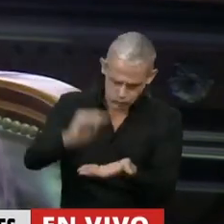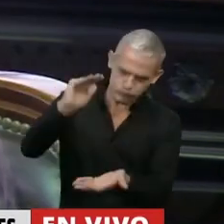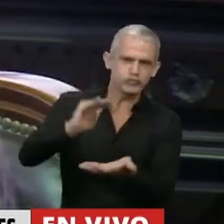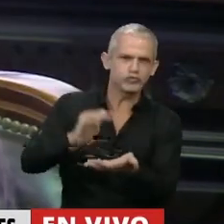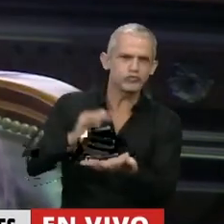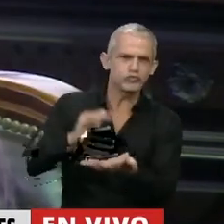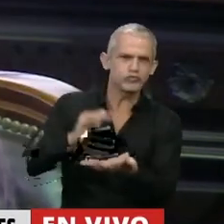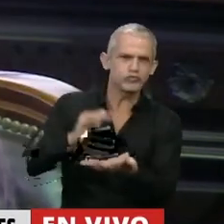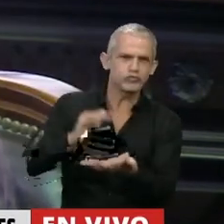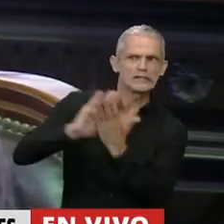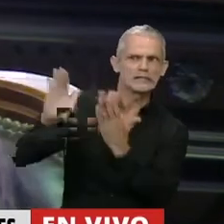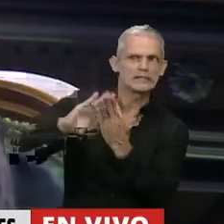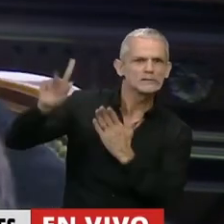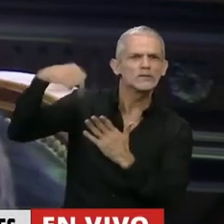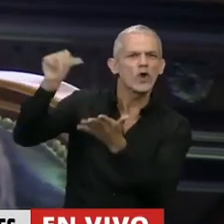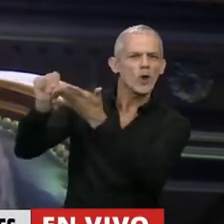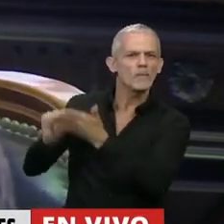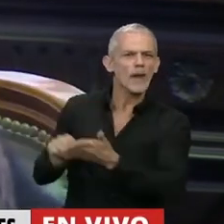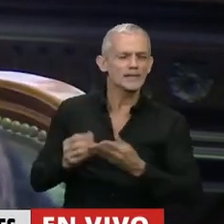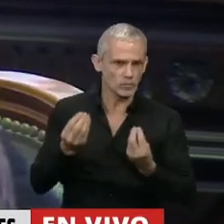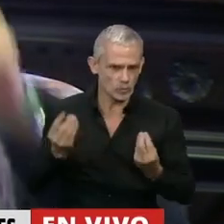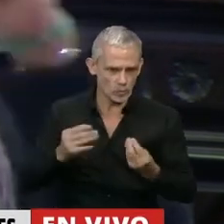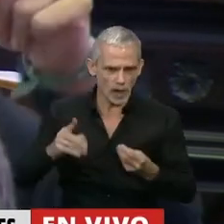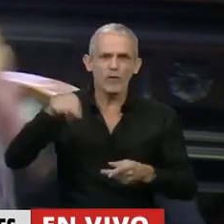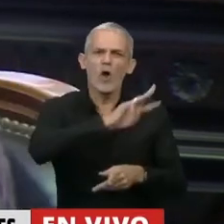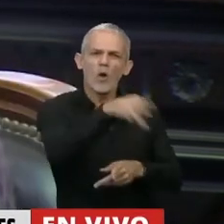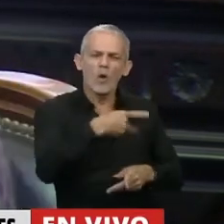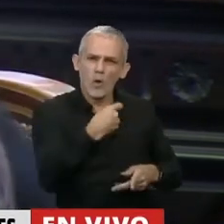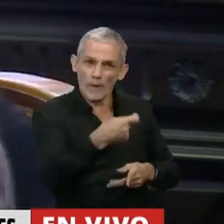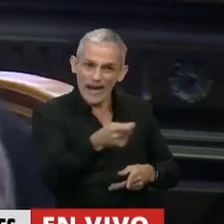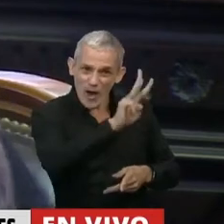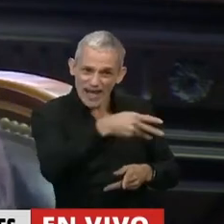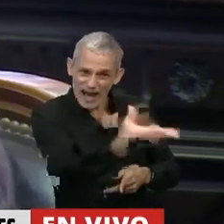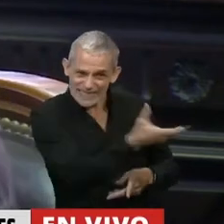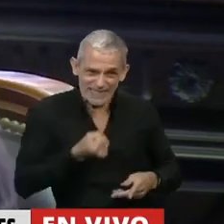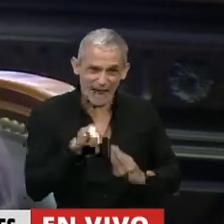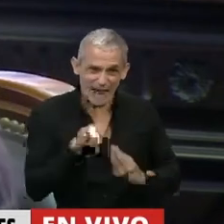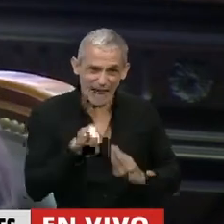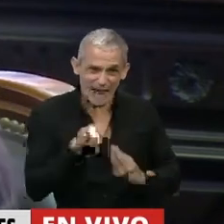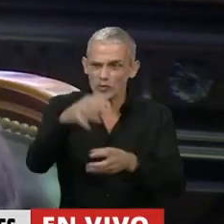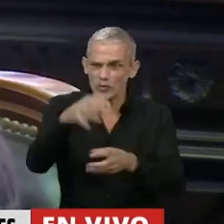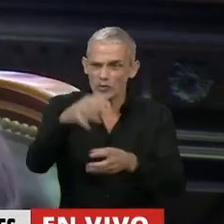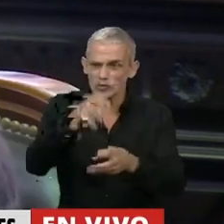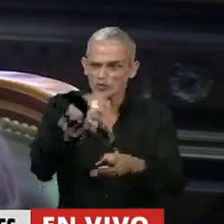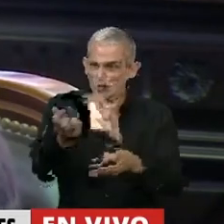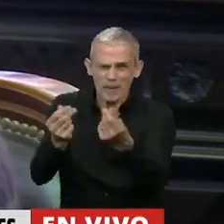han fugado, porque se le está dando plata de los jubilados a empresas que no tienen ningún problema